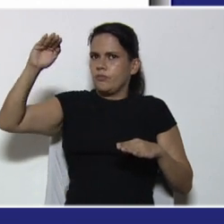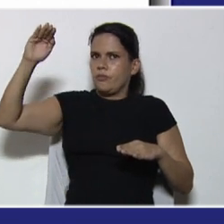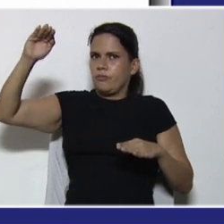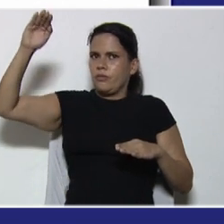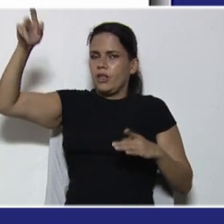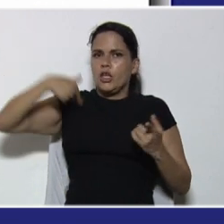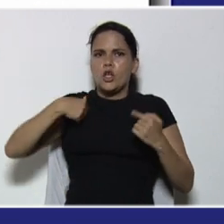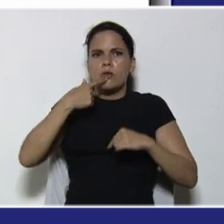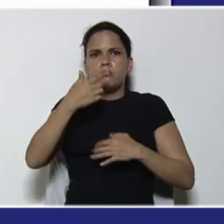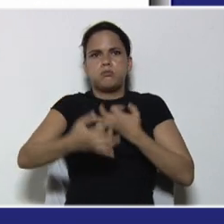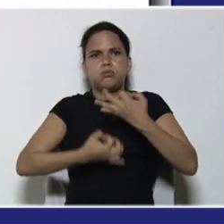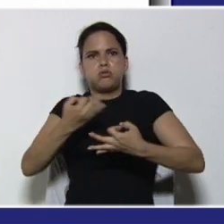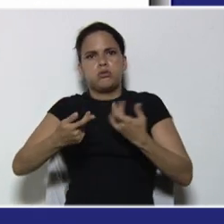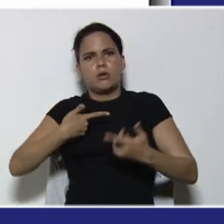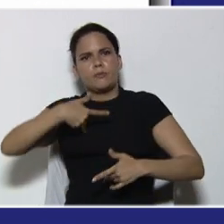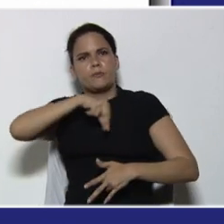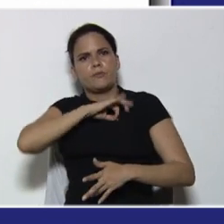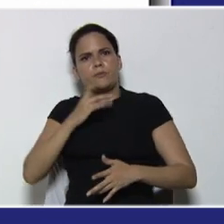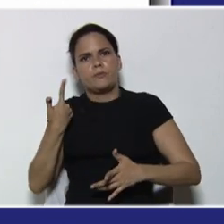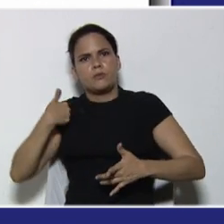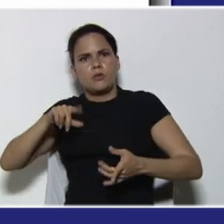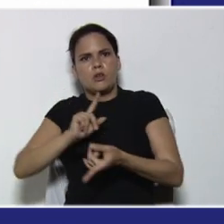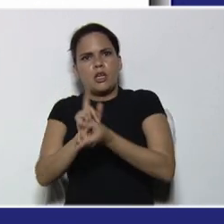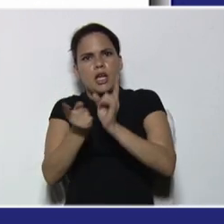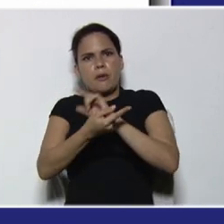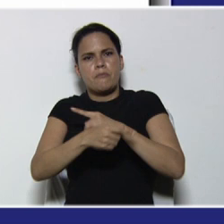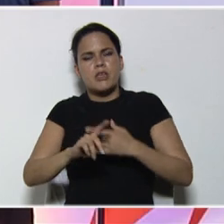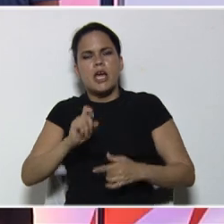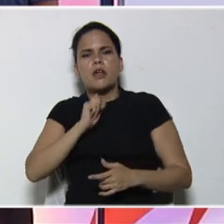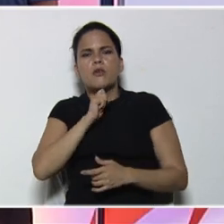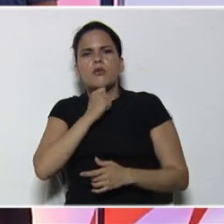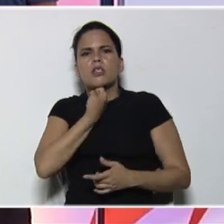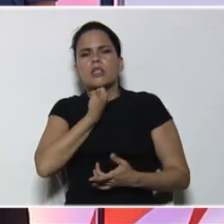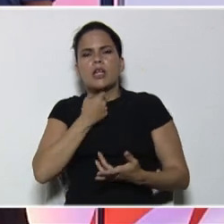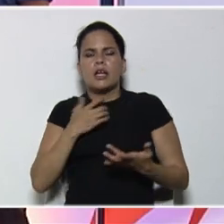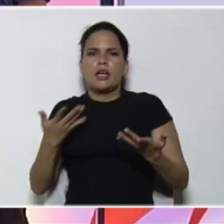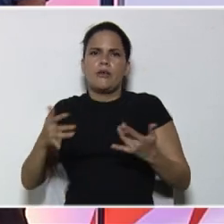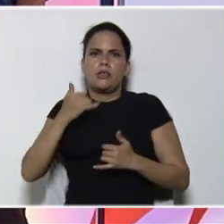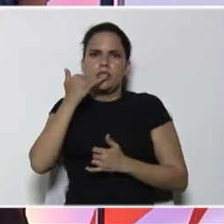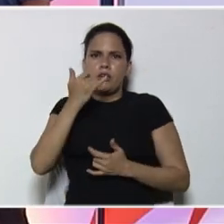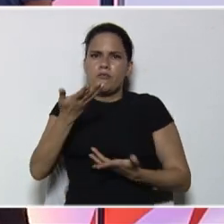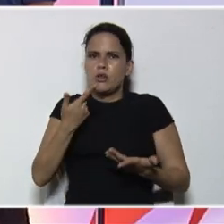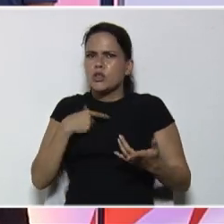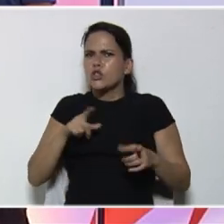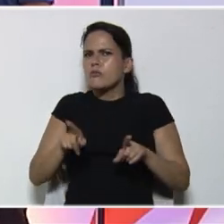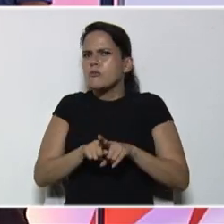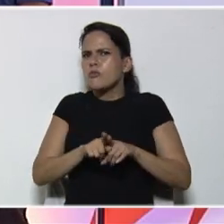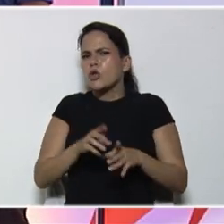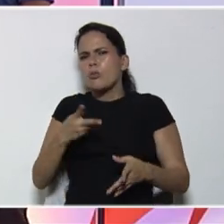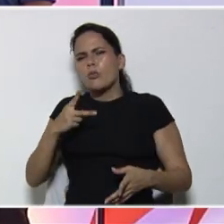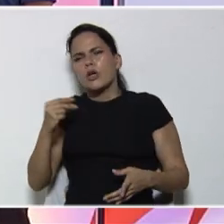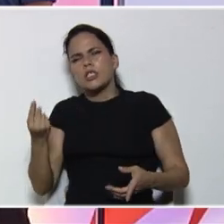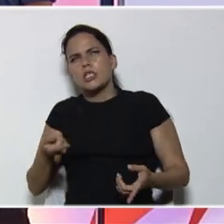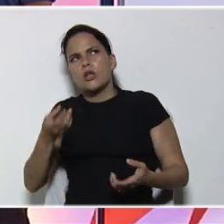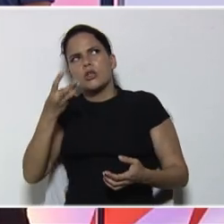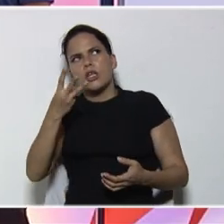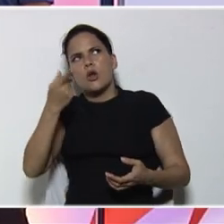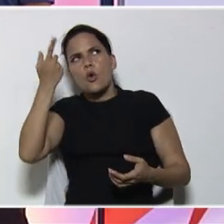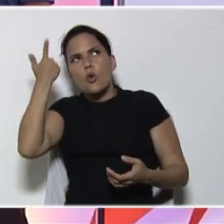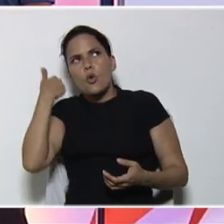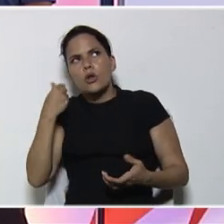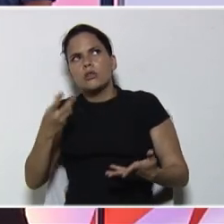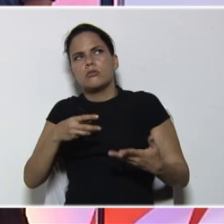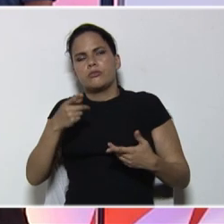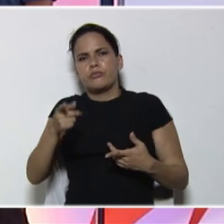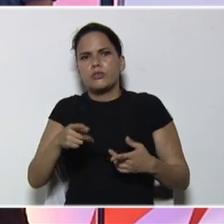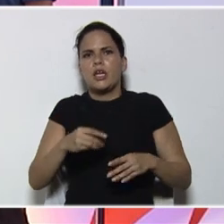exige, que nosotros, debemos, cambiar, nuestra clave telefónica, y esos cuatro dígitos, no pueden ser igual, al anterior, ni a los tres últimos, y